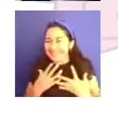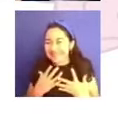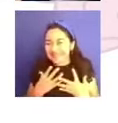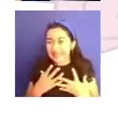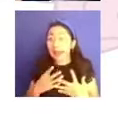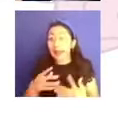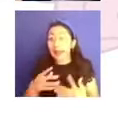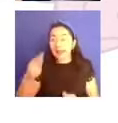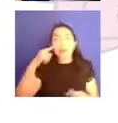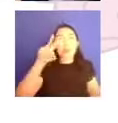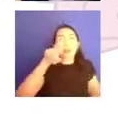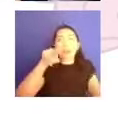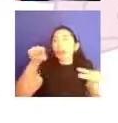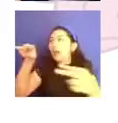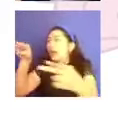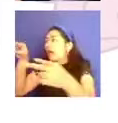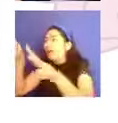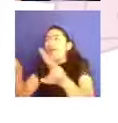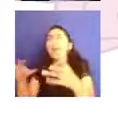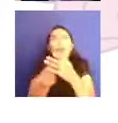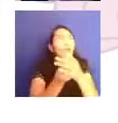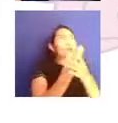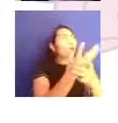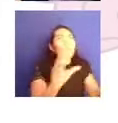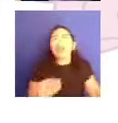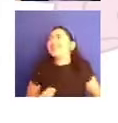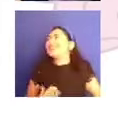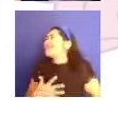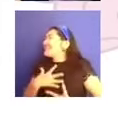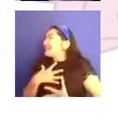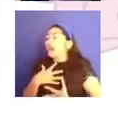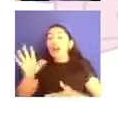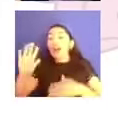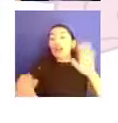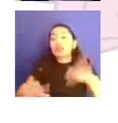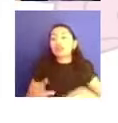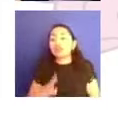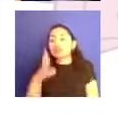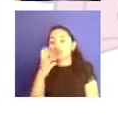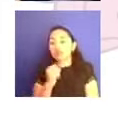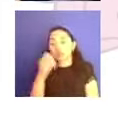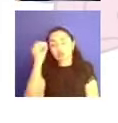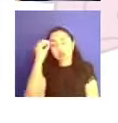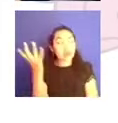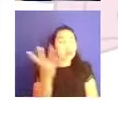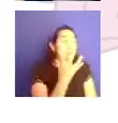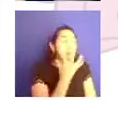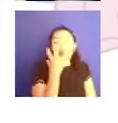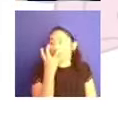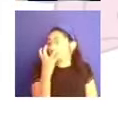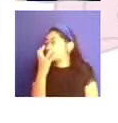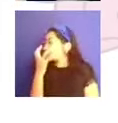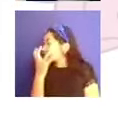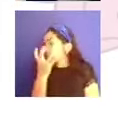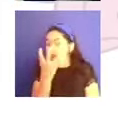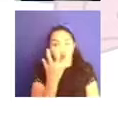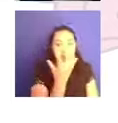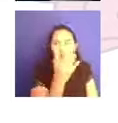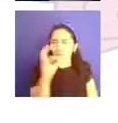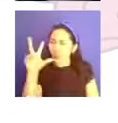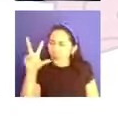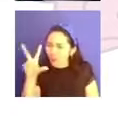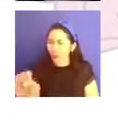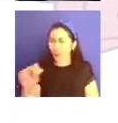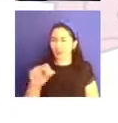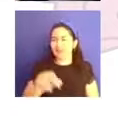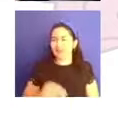relacemos con los sentidos y a veces eso se nos olvida, ¿no? Hay una estrategia muy importante que me enseñaron,